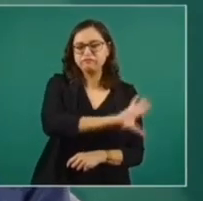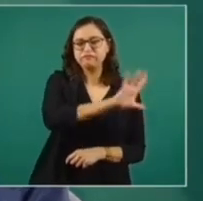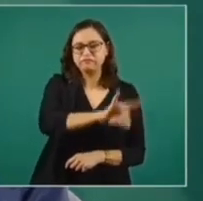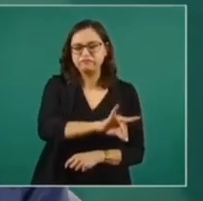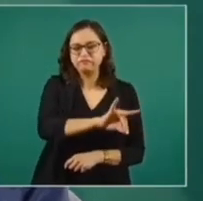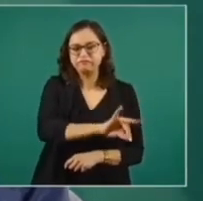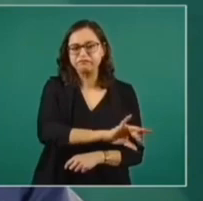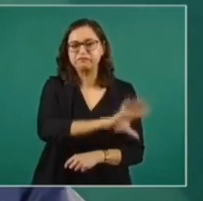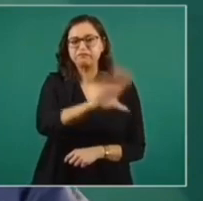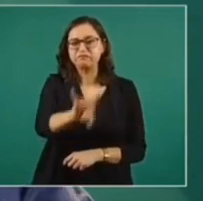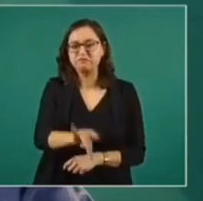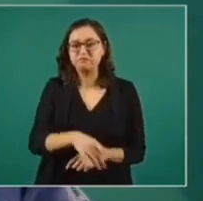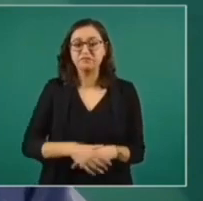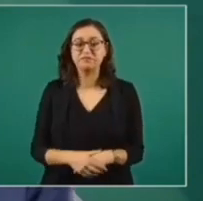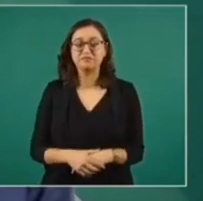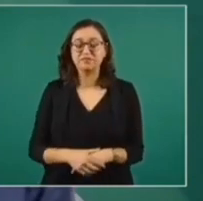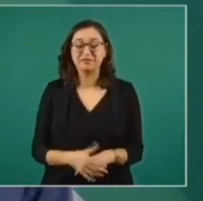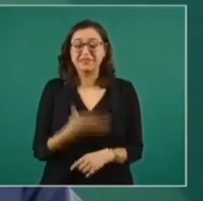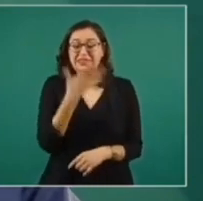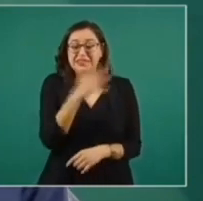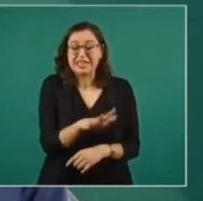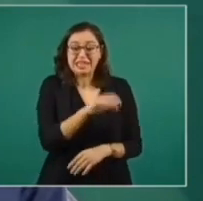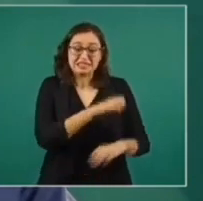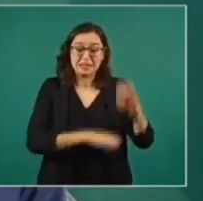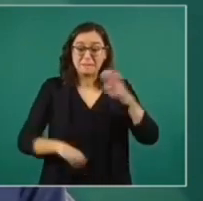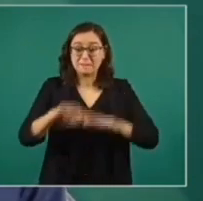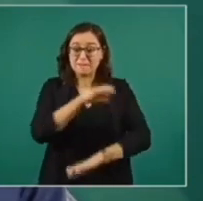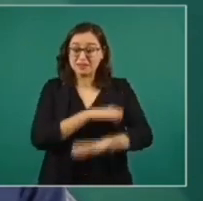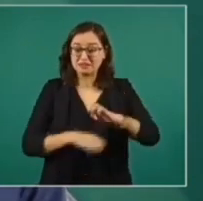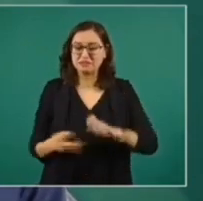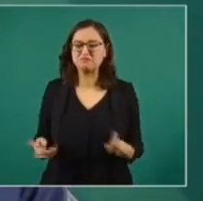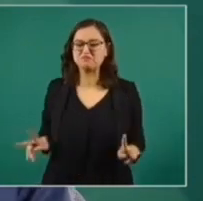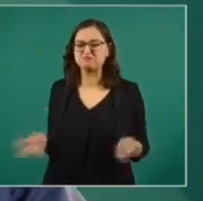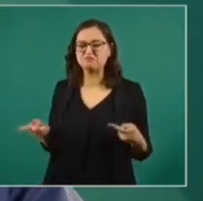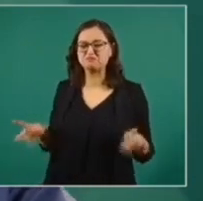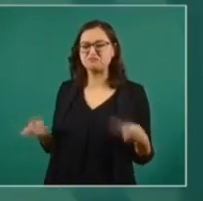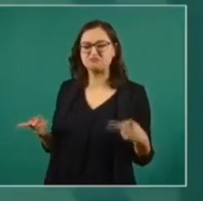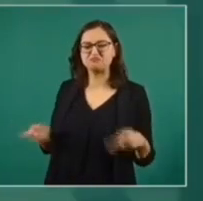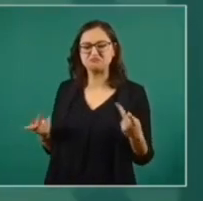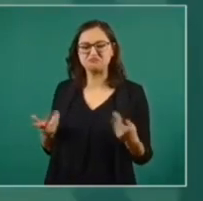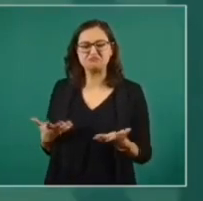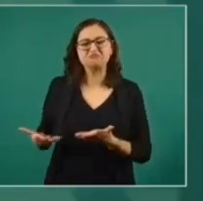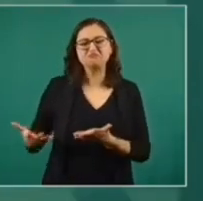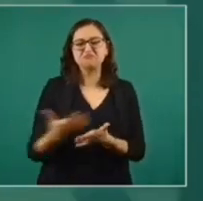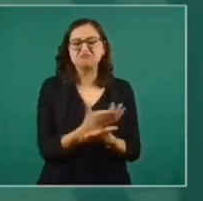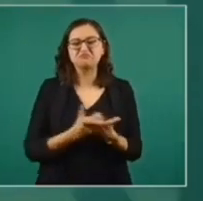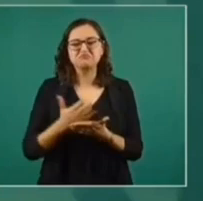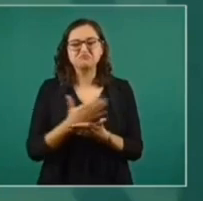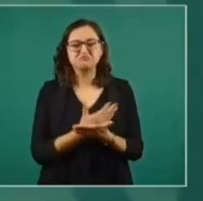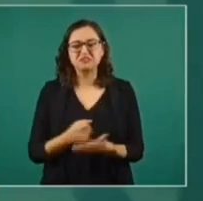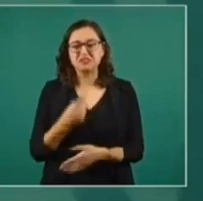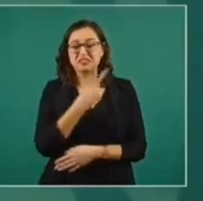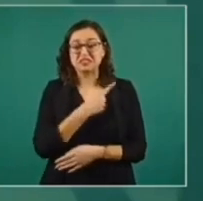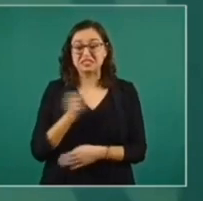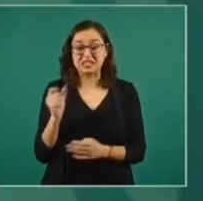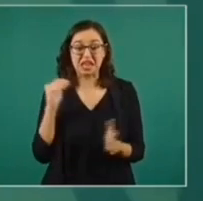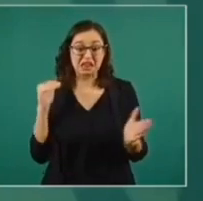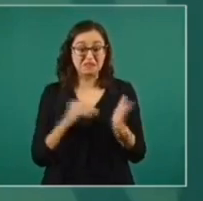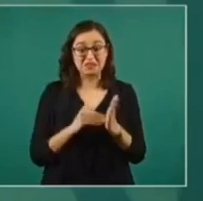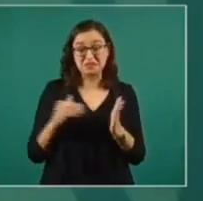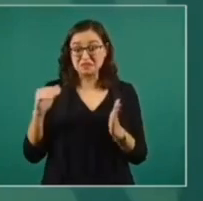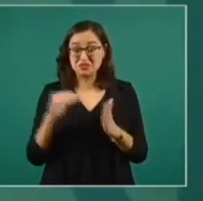millones de pesos, 10, vinculados con políticos. Pues claro que la campaña